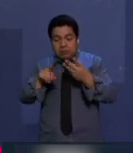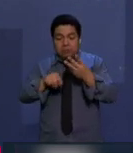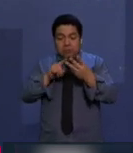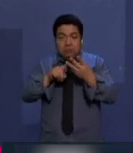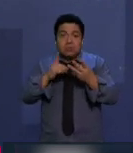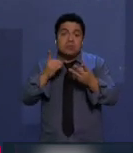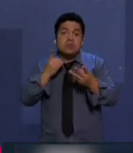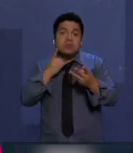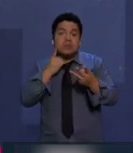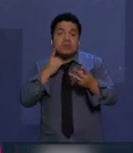diputada del Partido de Acción Nacional?